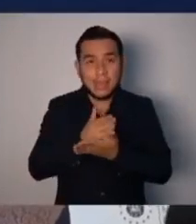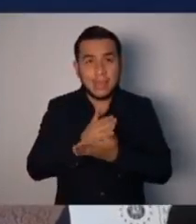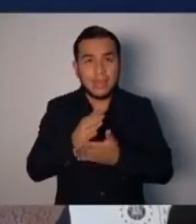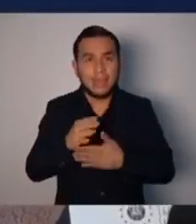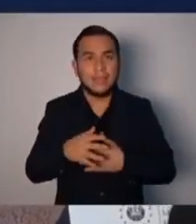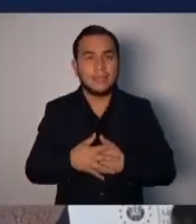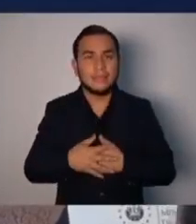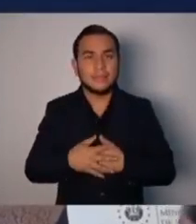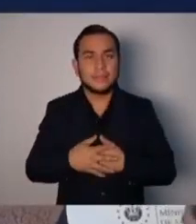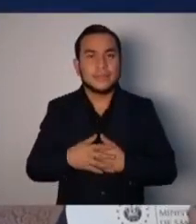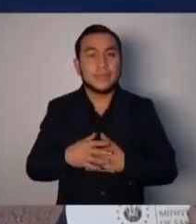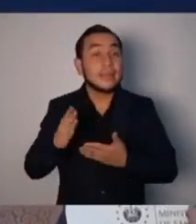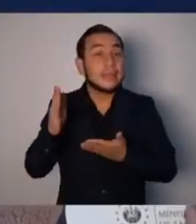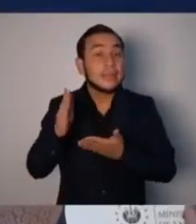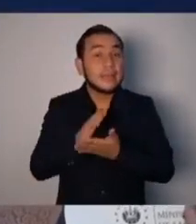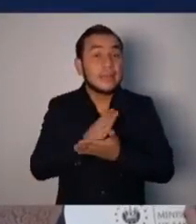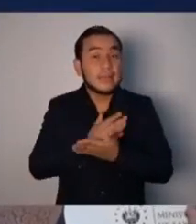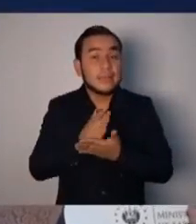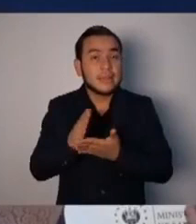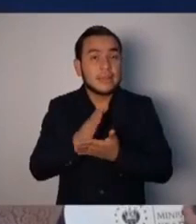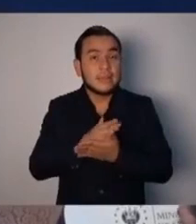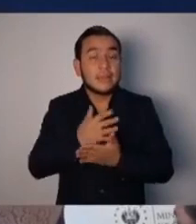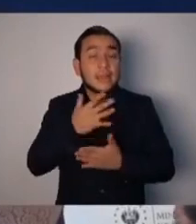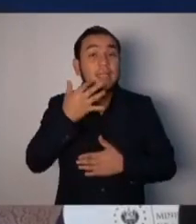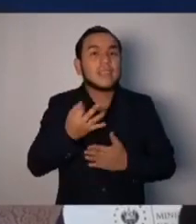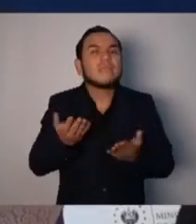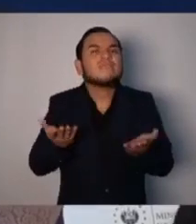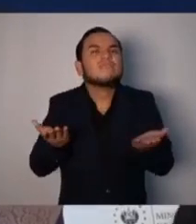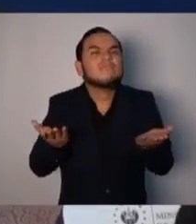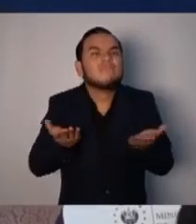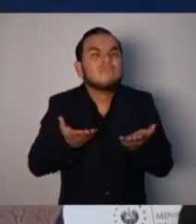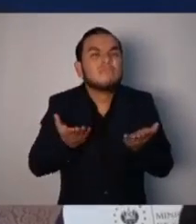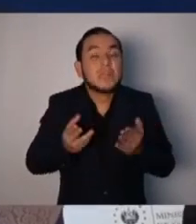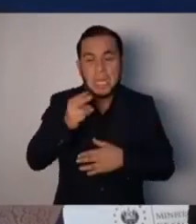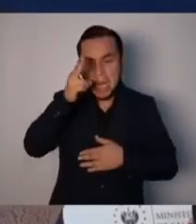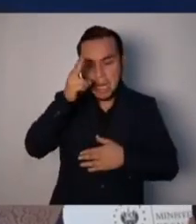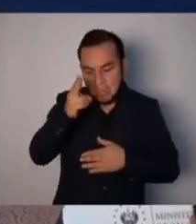No. Lo que hubo fue lo mismo.